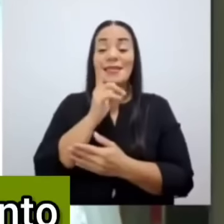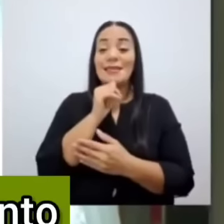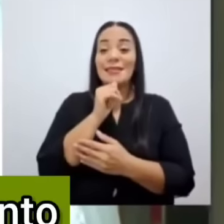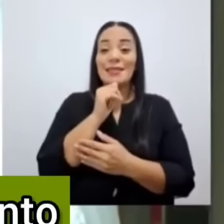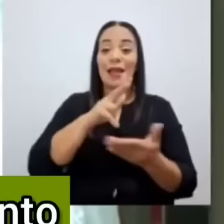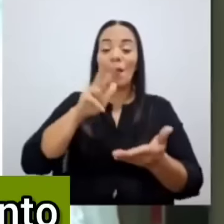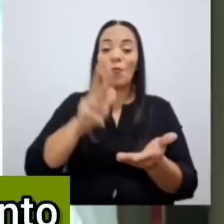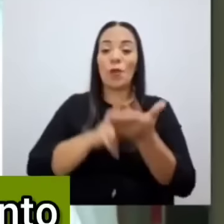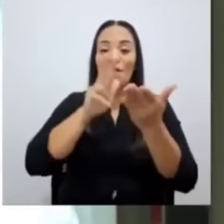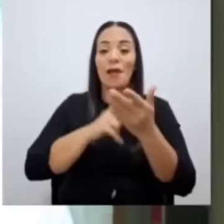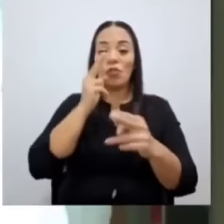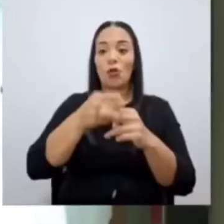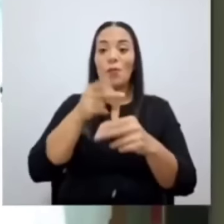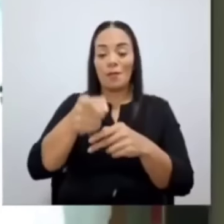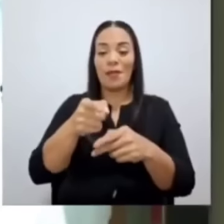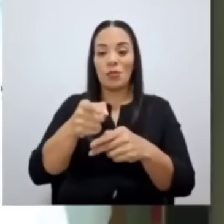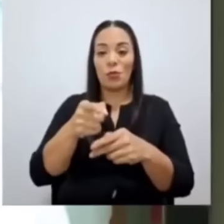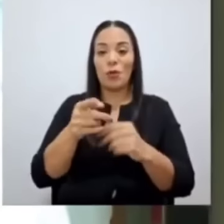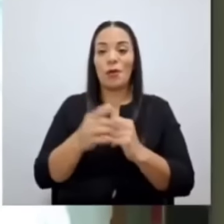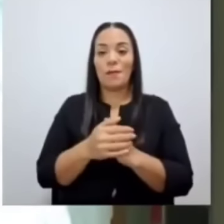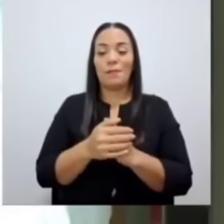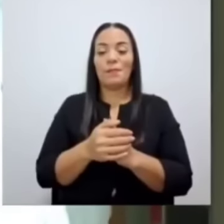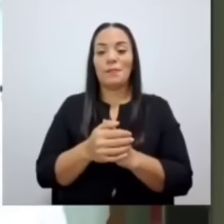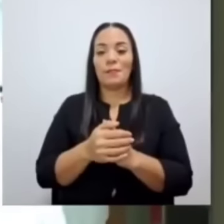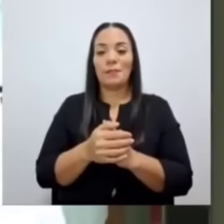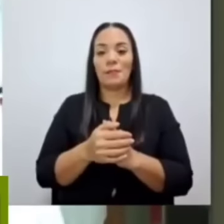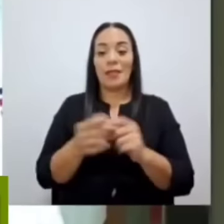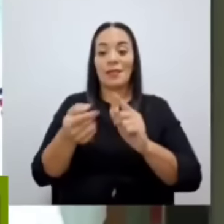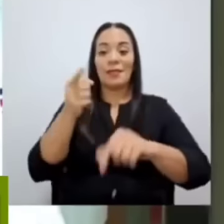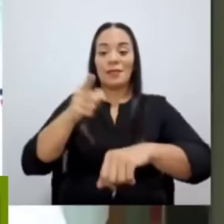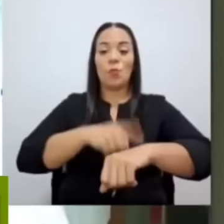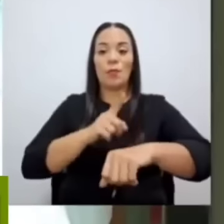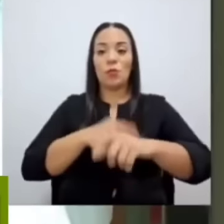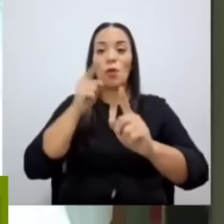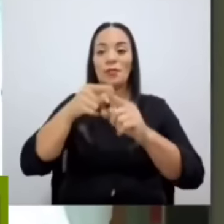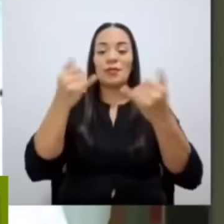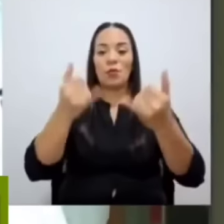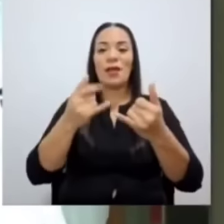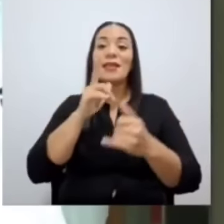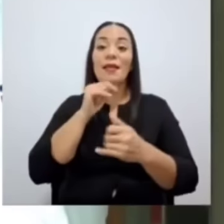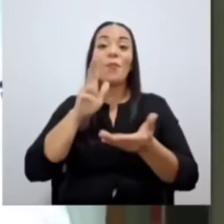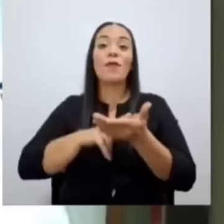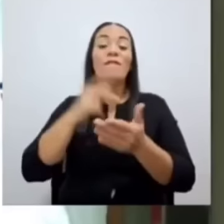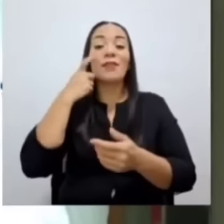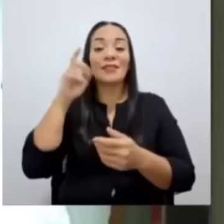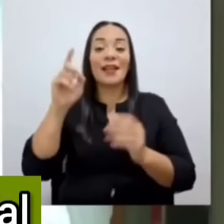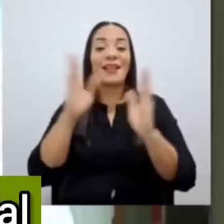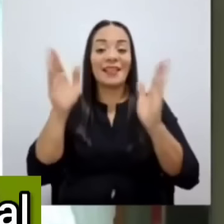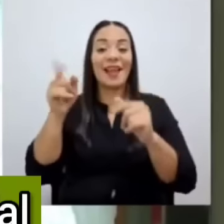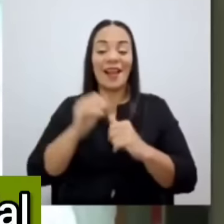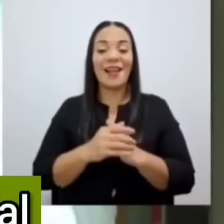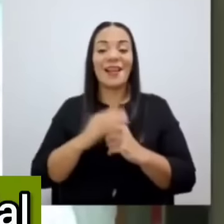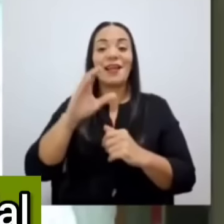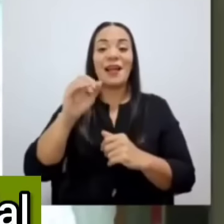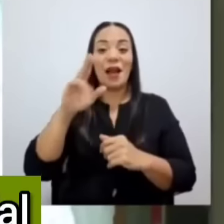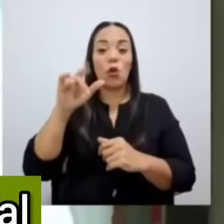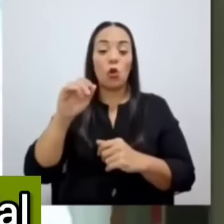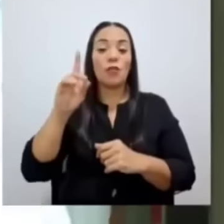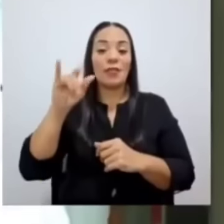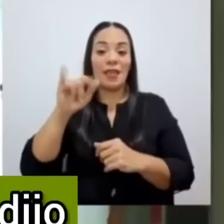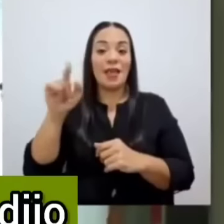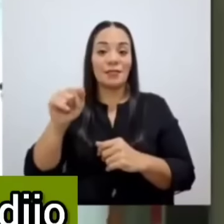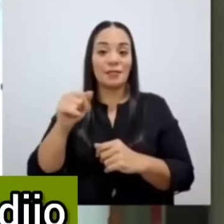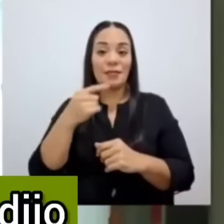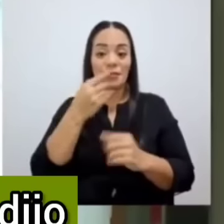este nombramiento y a partir de ese momento y hasta la fecha es el fiscal general, Carlos Díaz, así lo dice el Poder